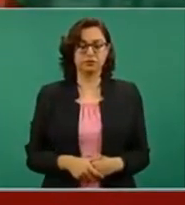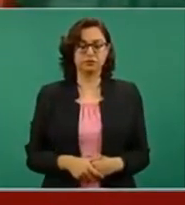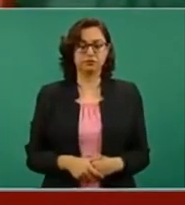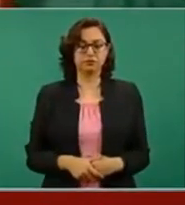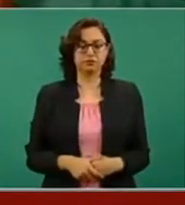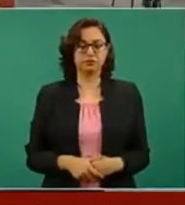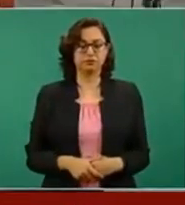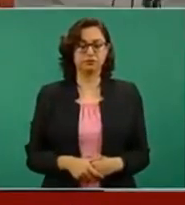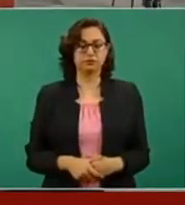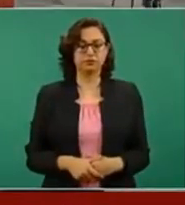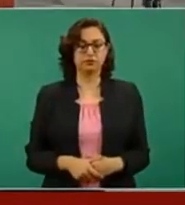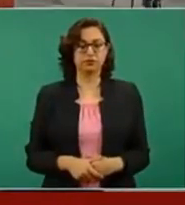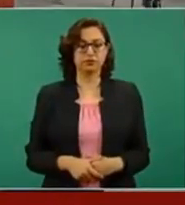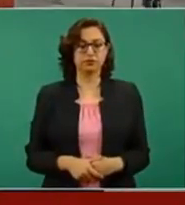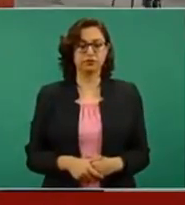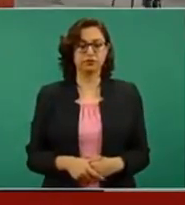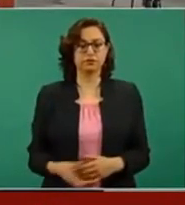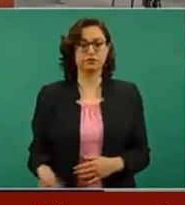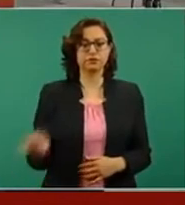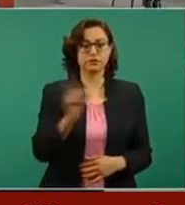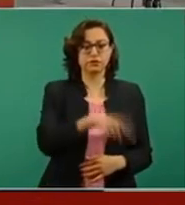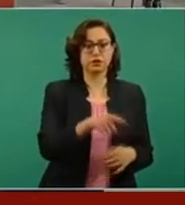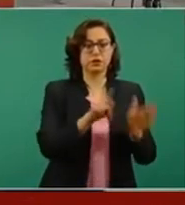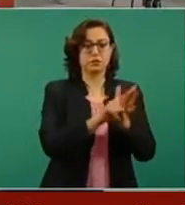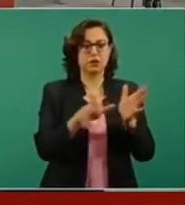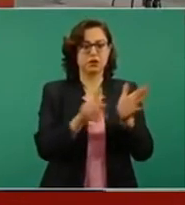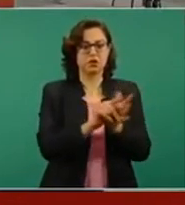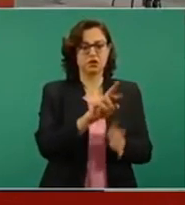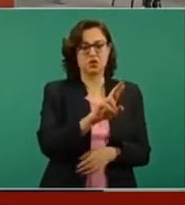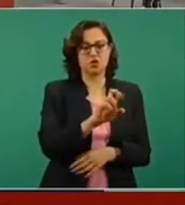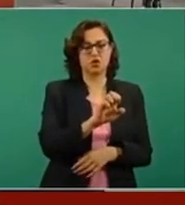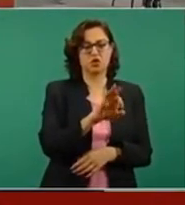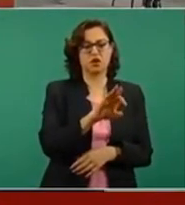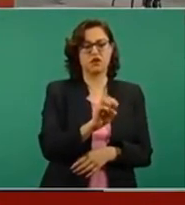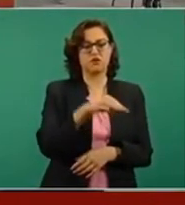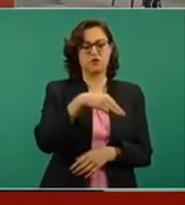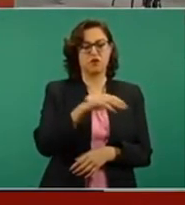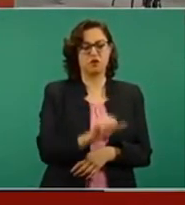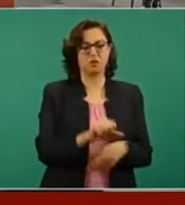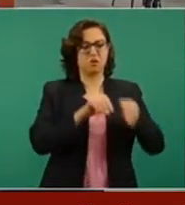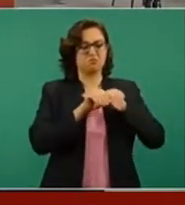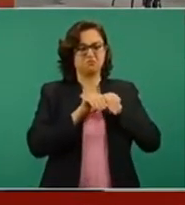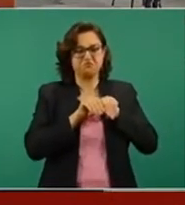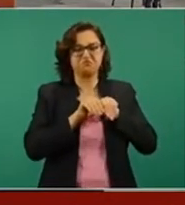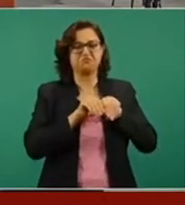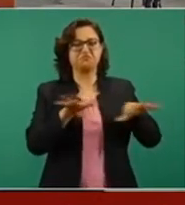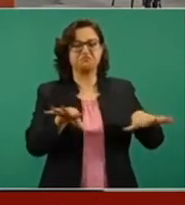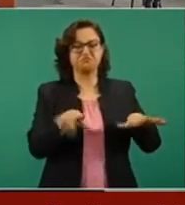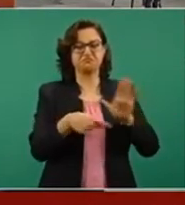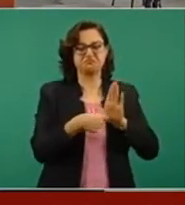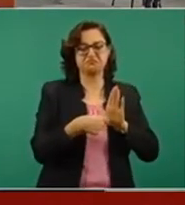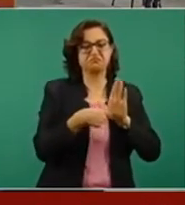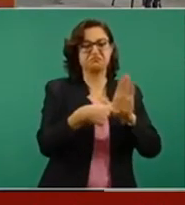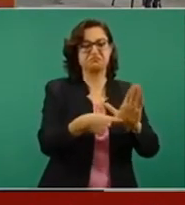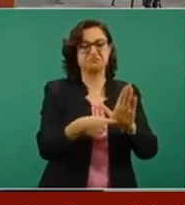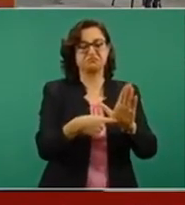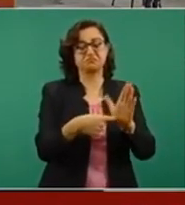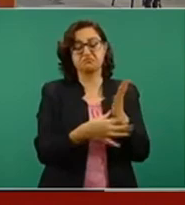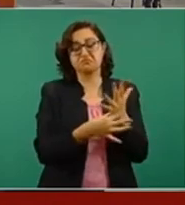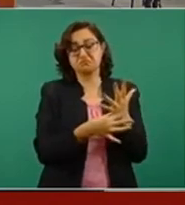Aparece esta nota en el periódico de Reforma y manifiestan que Marina